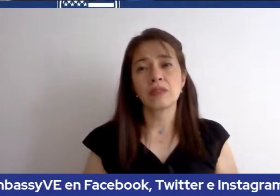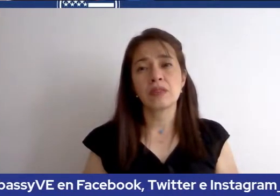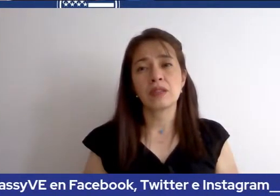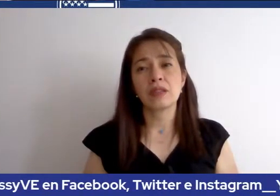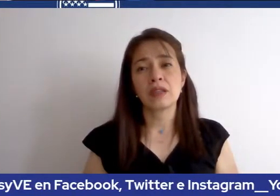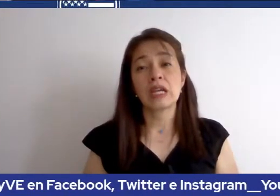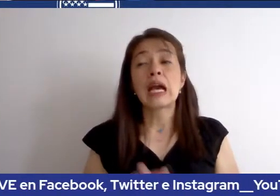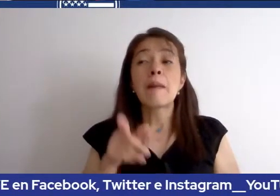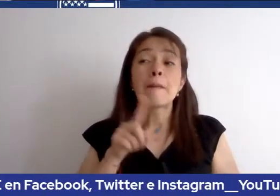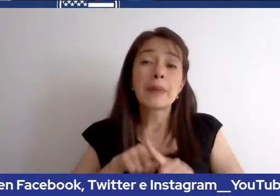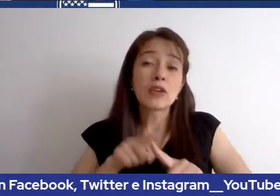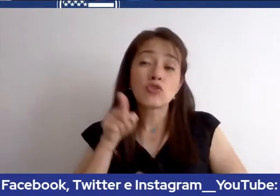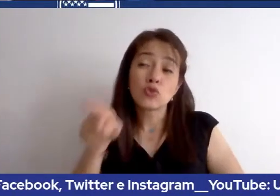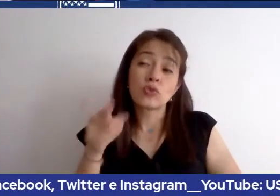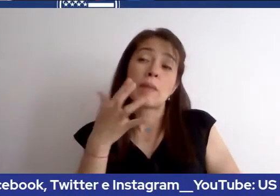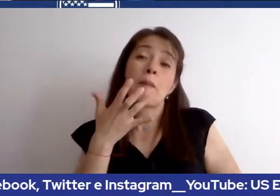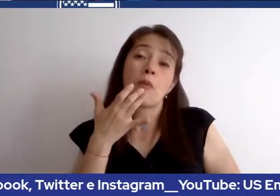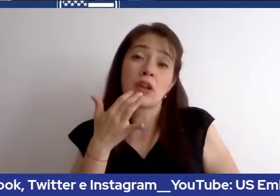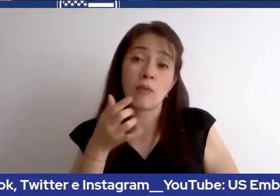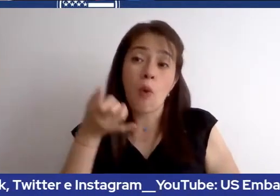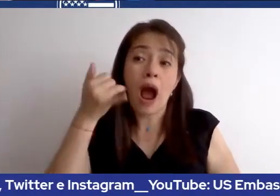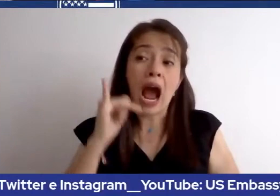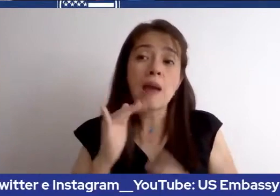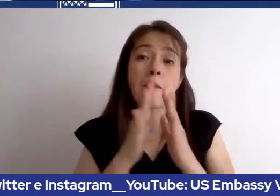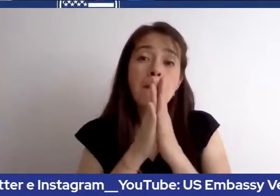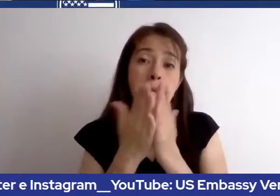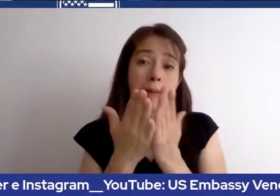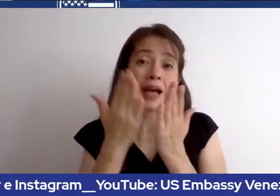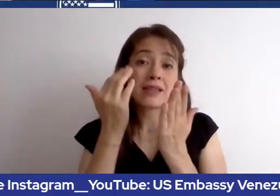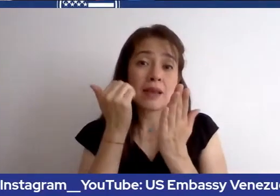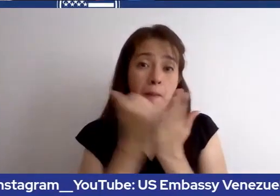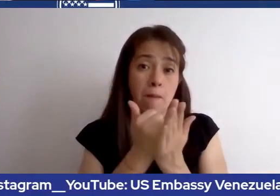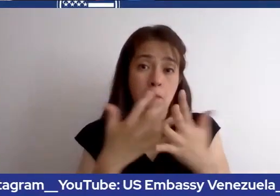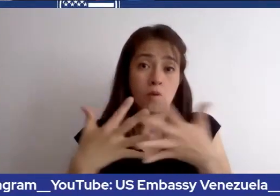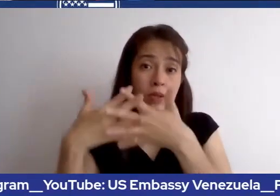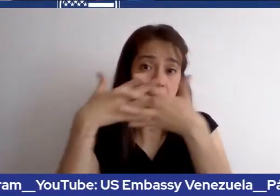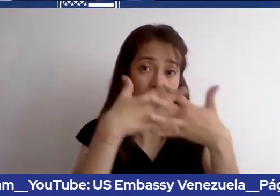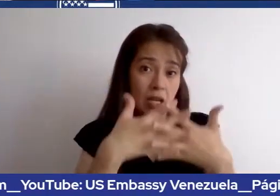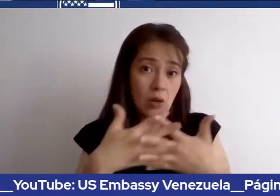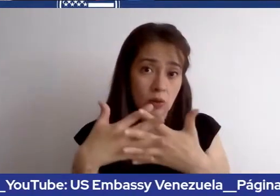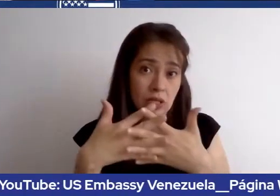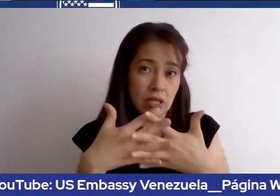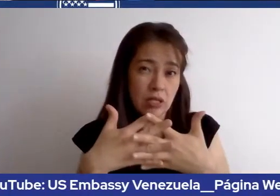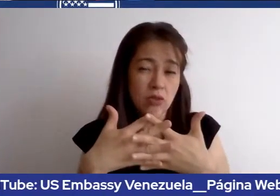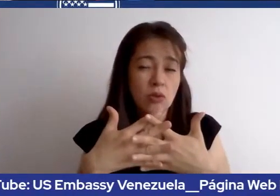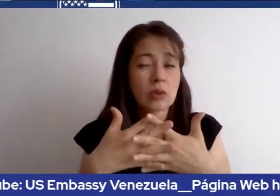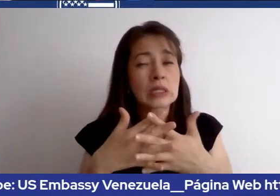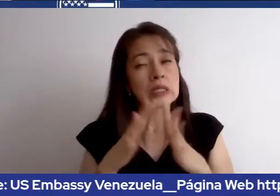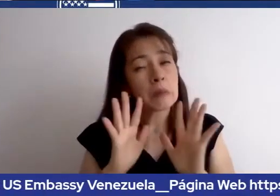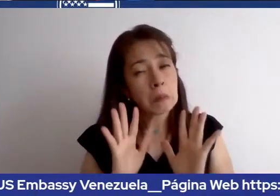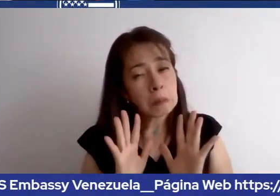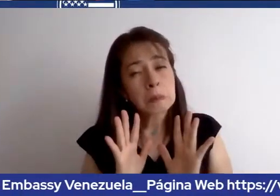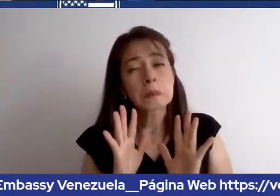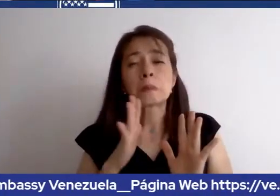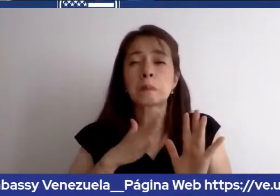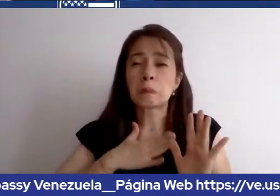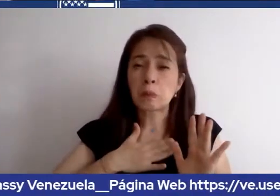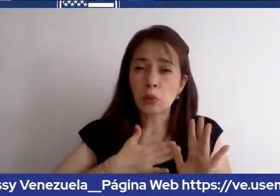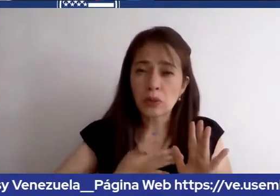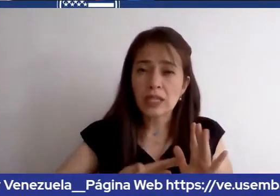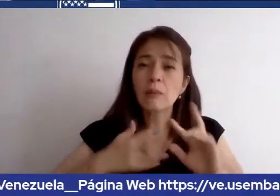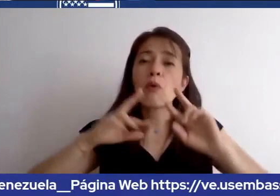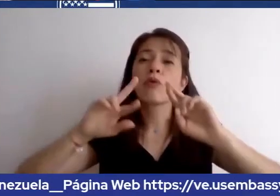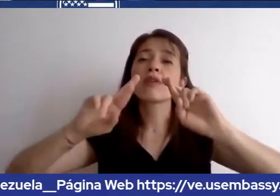estadounidense y en algunos casos es posible renovar su pasaporte